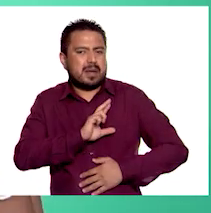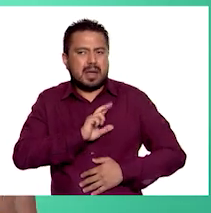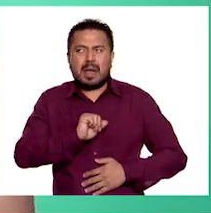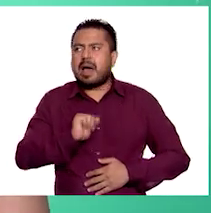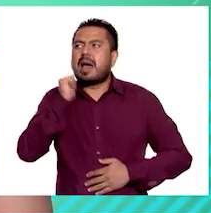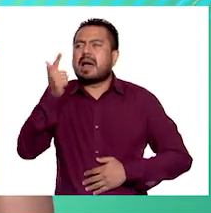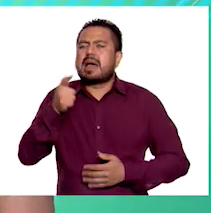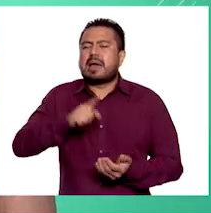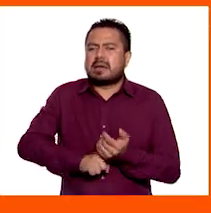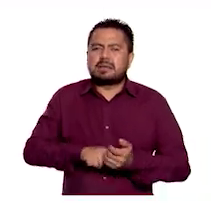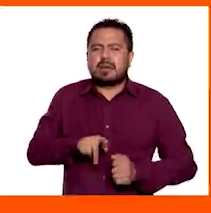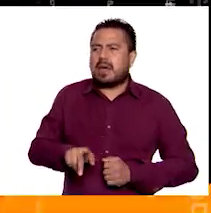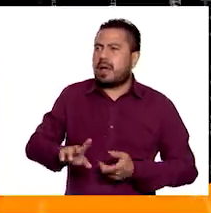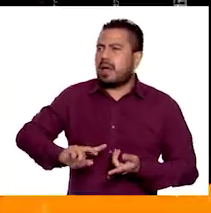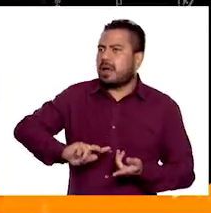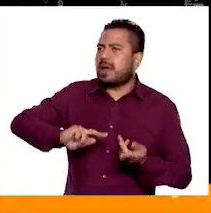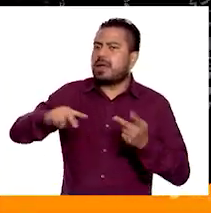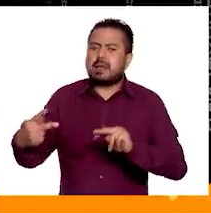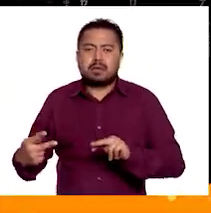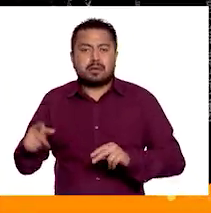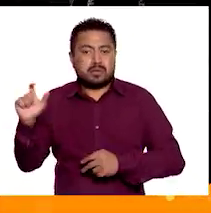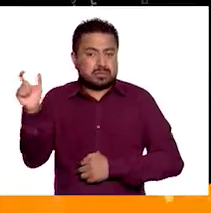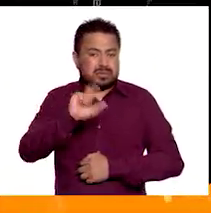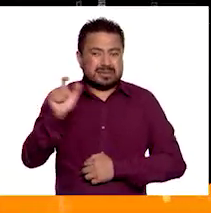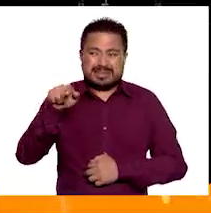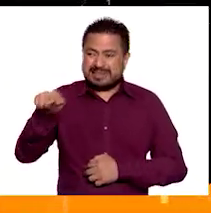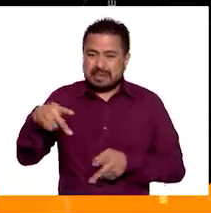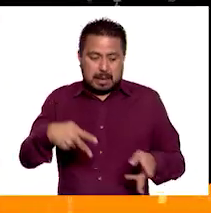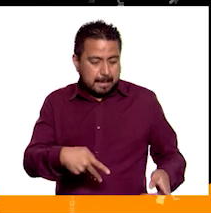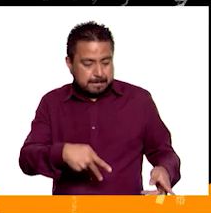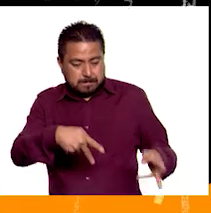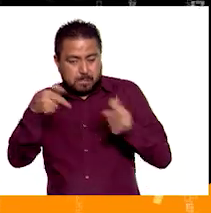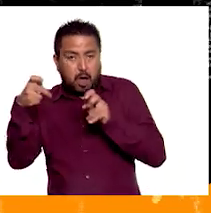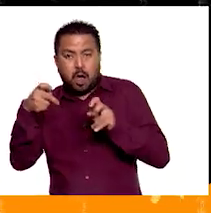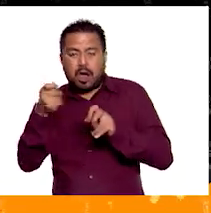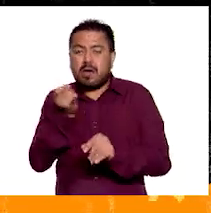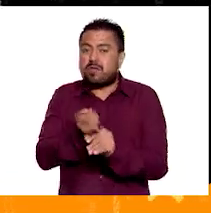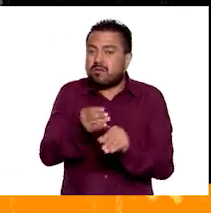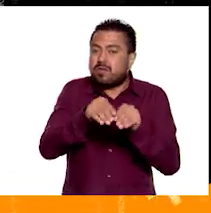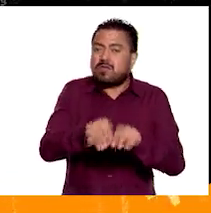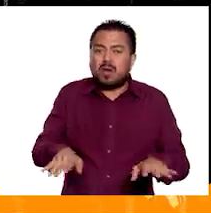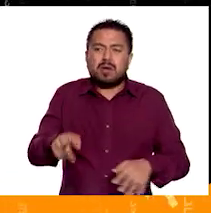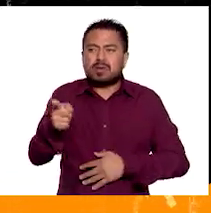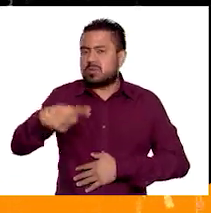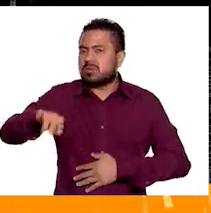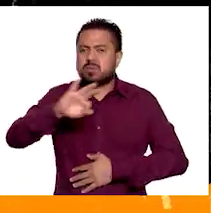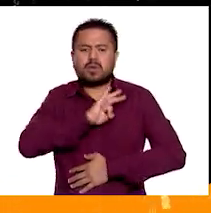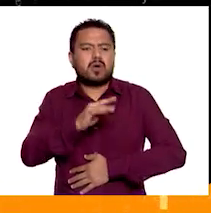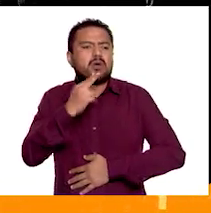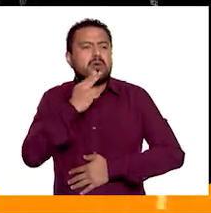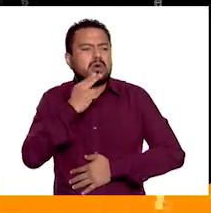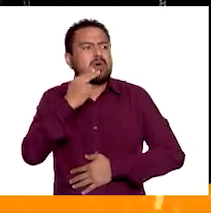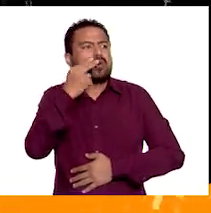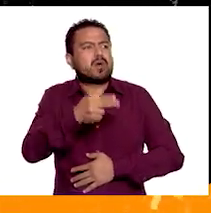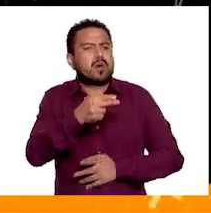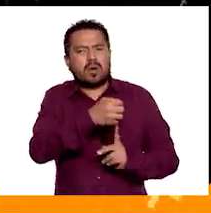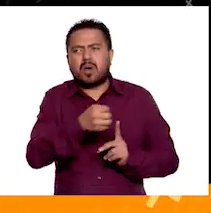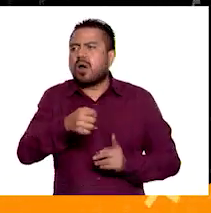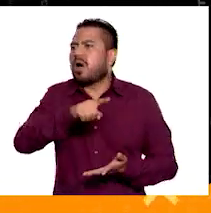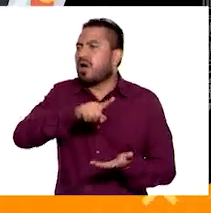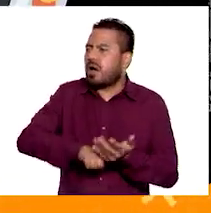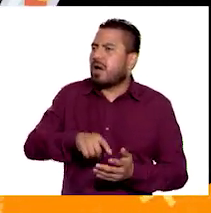para aparentar ser esa persona. Una vez que ese ladrón ha tomado la identidad de otro, puede usar su nombre para comprar cosas,